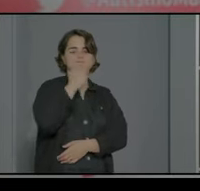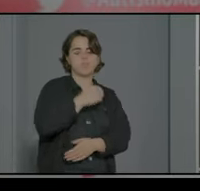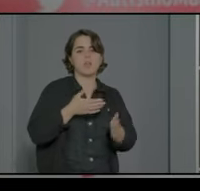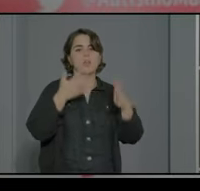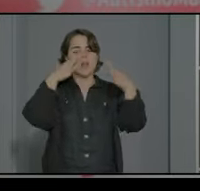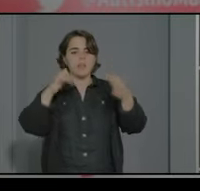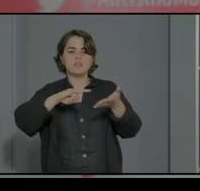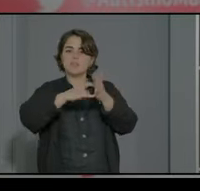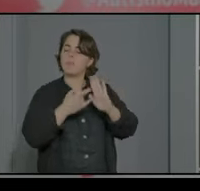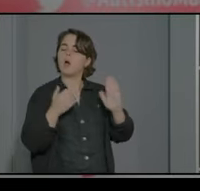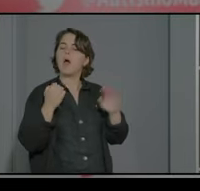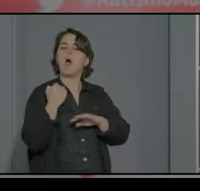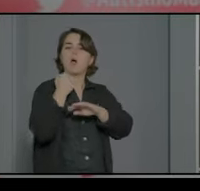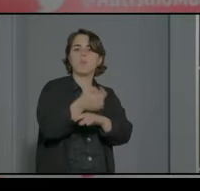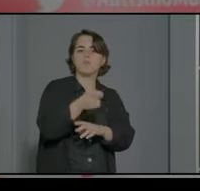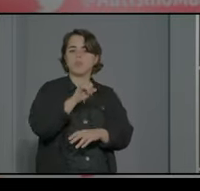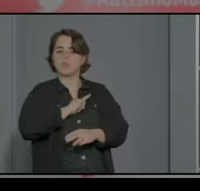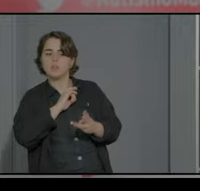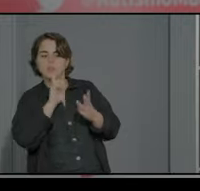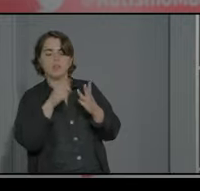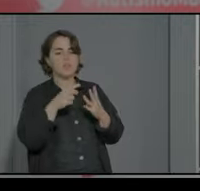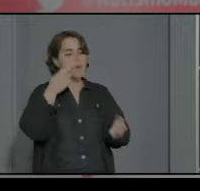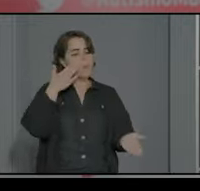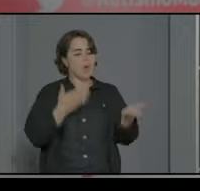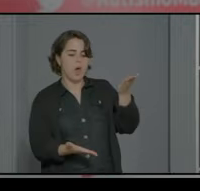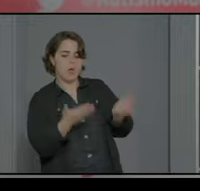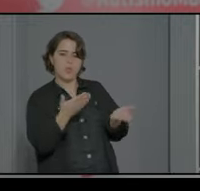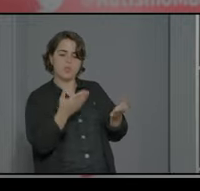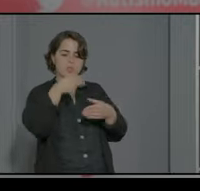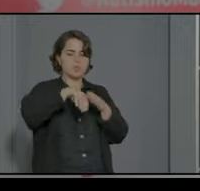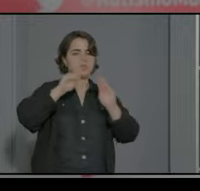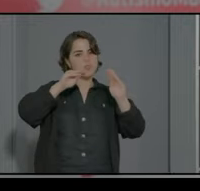sistema de apoyo identificación y valoración para la FP